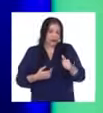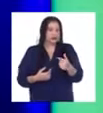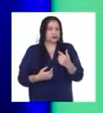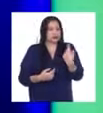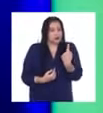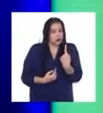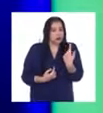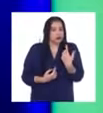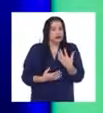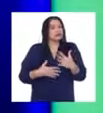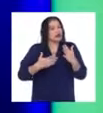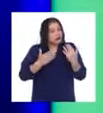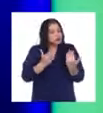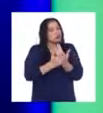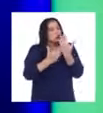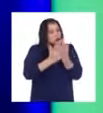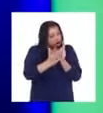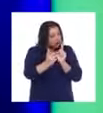amigos.